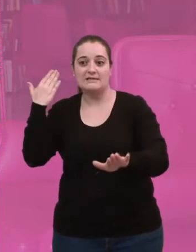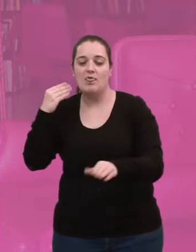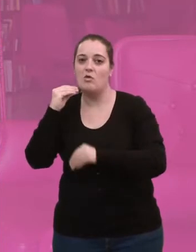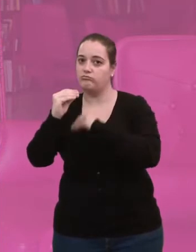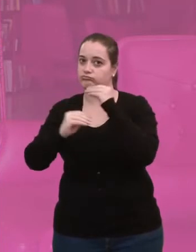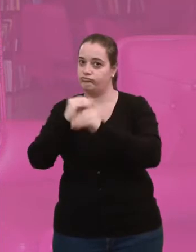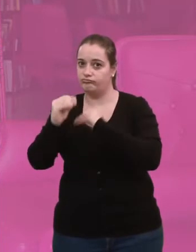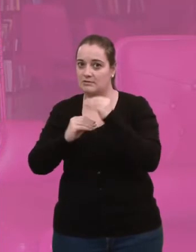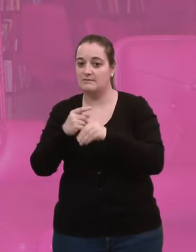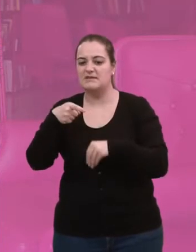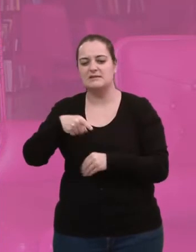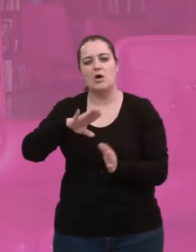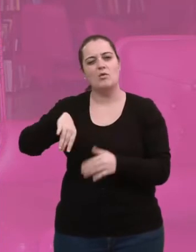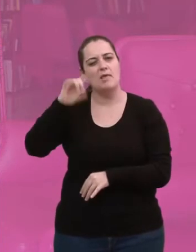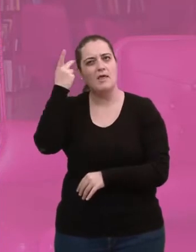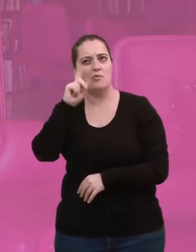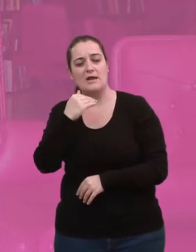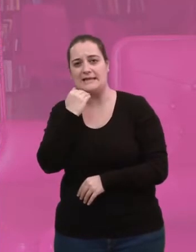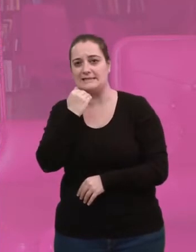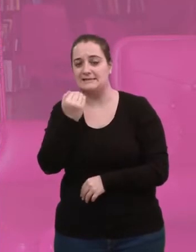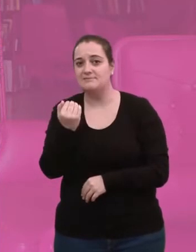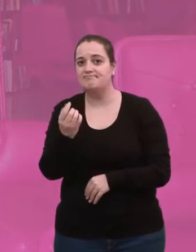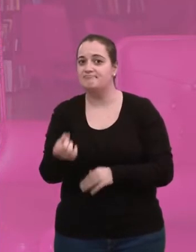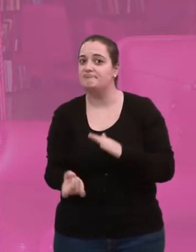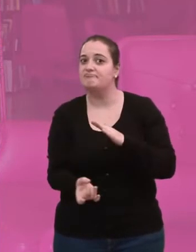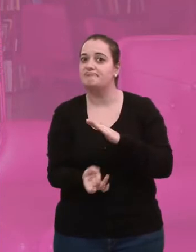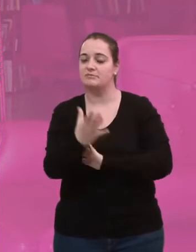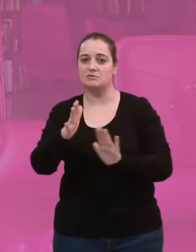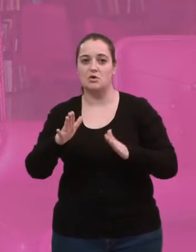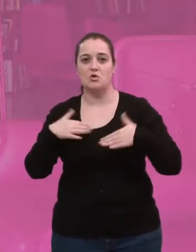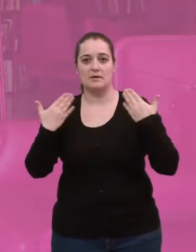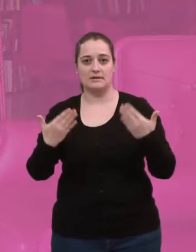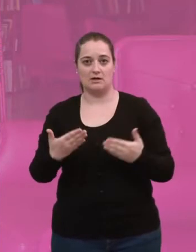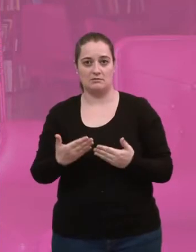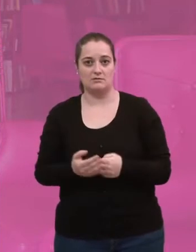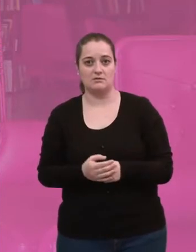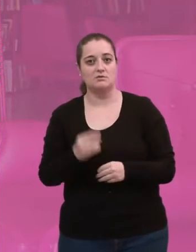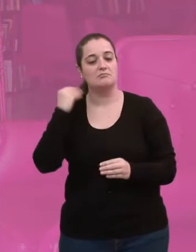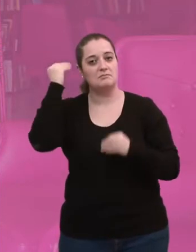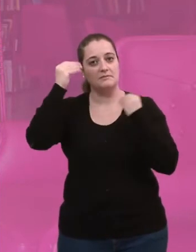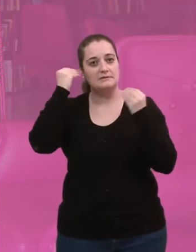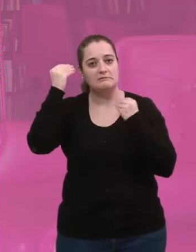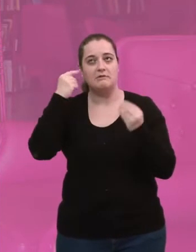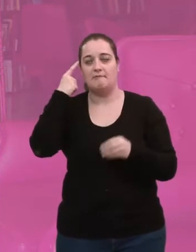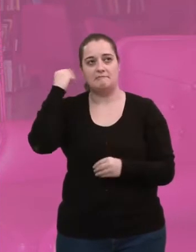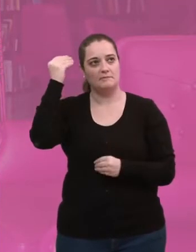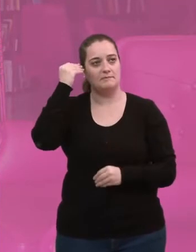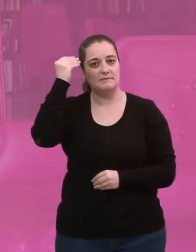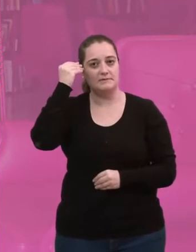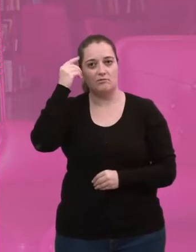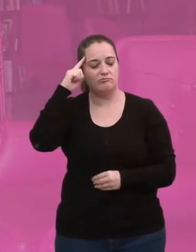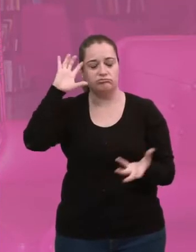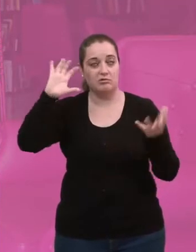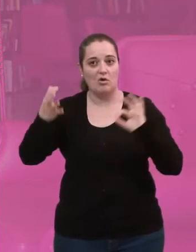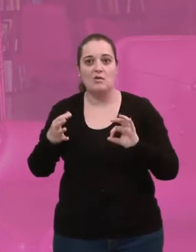Y esta que fue, no en las últimas ideas, pero apareció un poco de sopetón cuando la pensé y dije, madre de Dios, es una